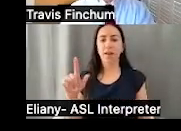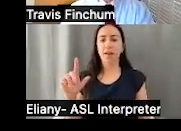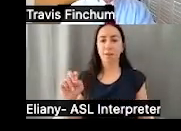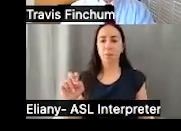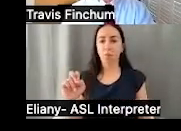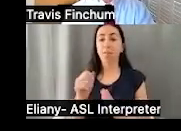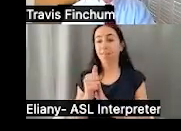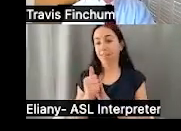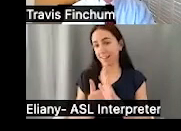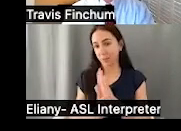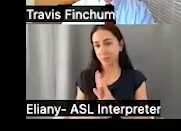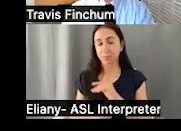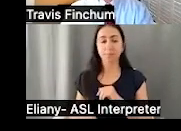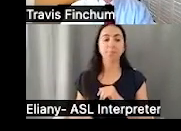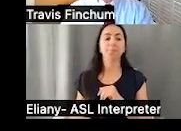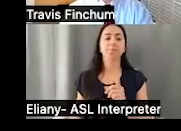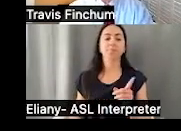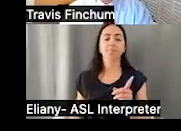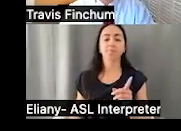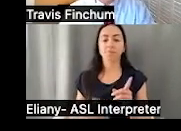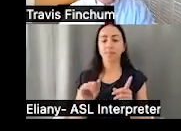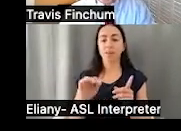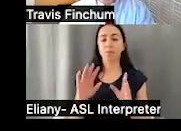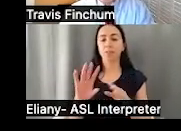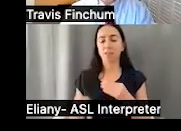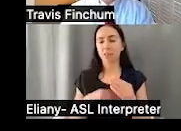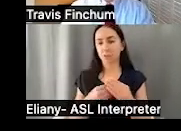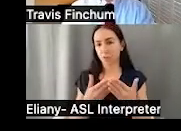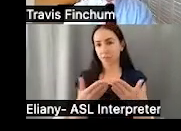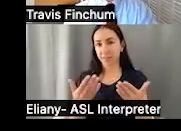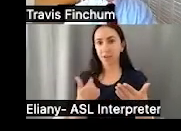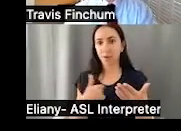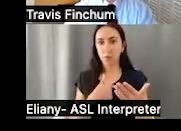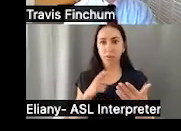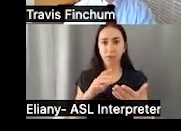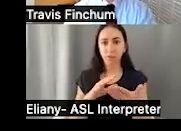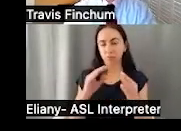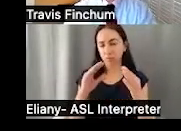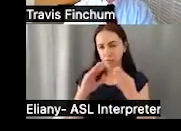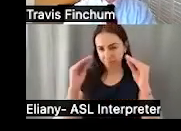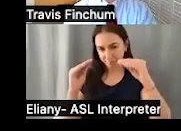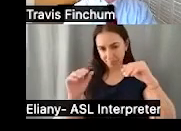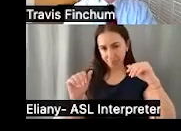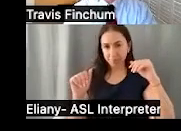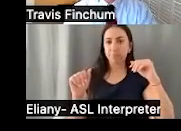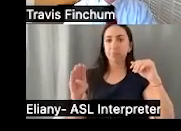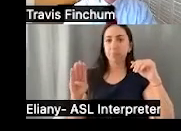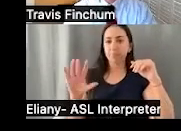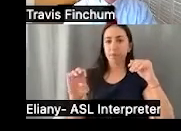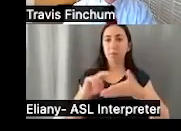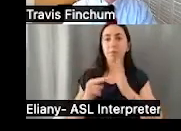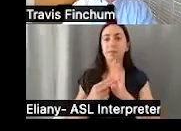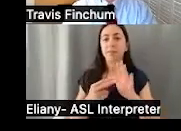ABLE, pero las cuentas ABLE pasaron a ser una herramienta adicional que tenemos, que podemos